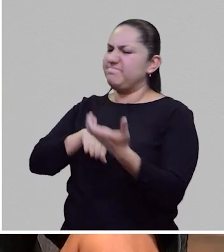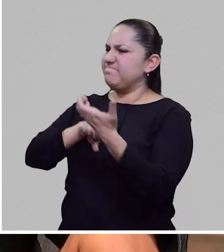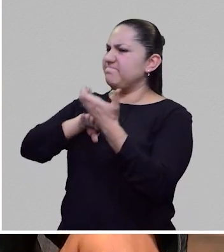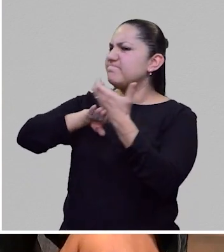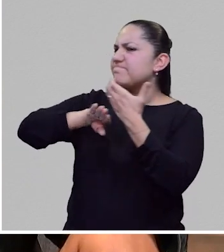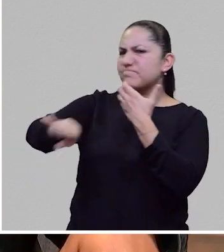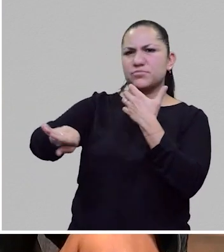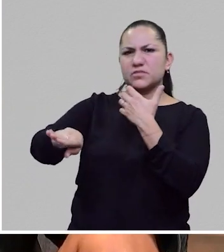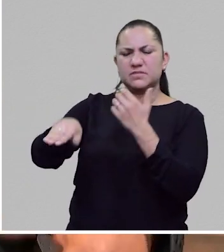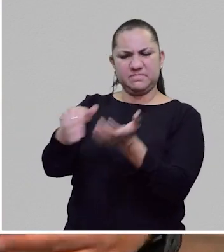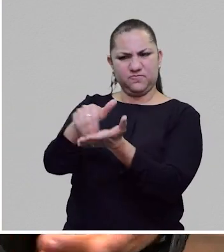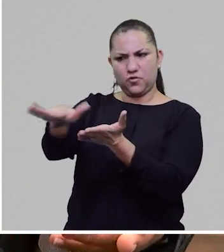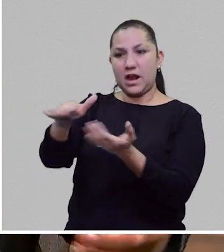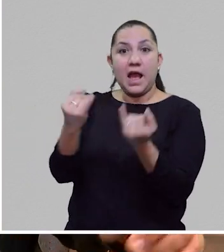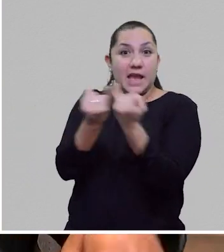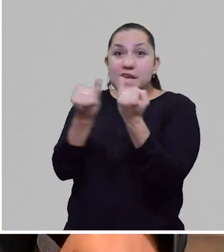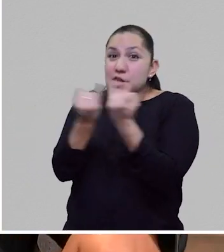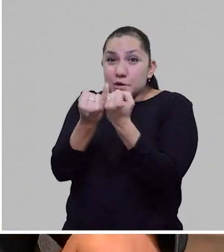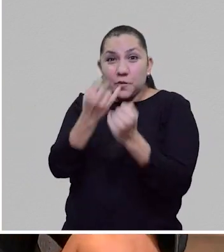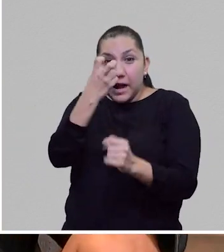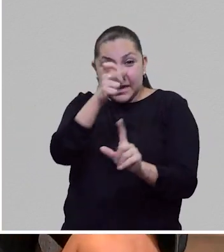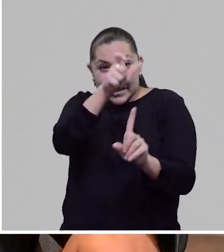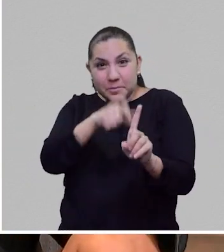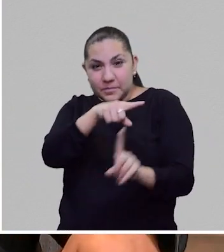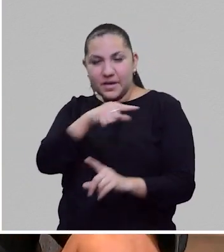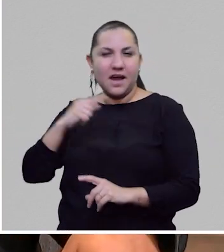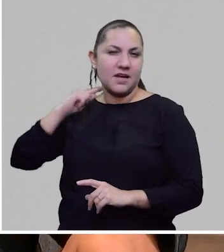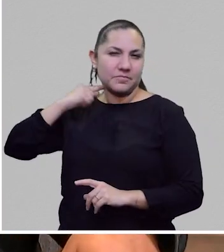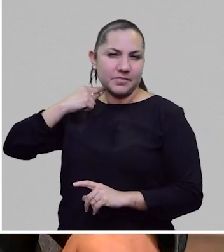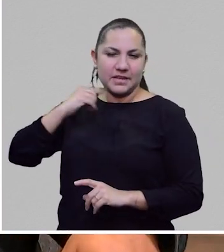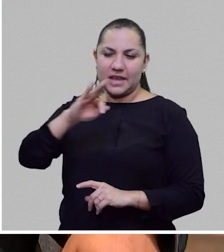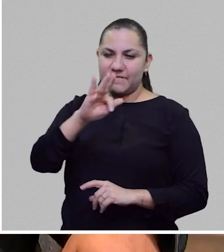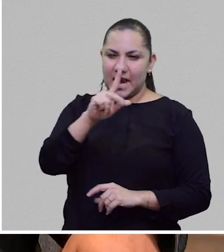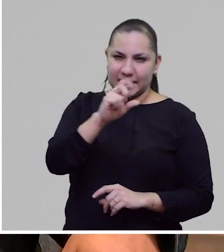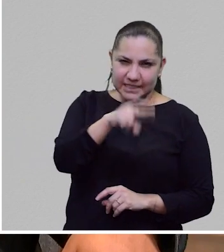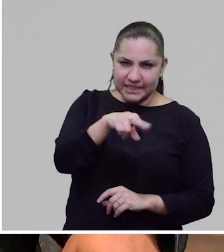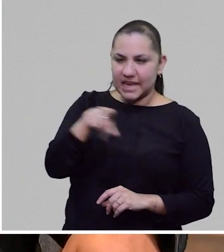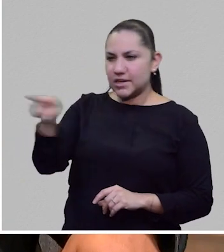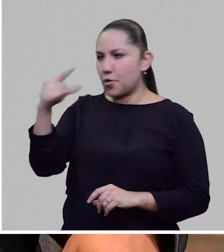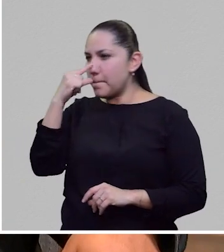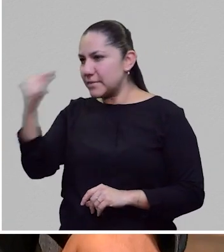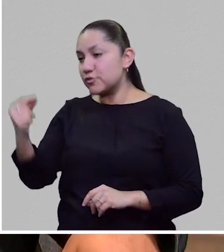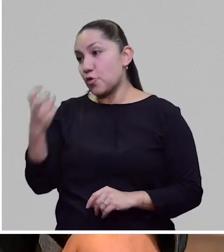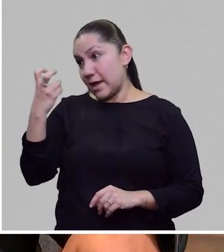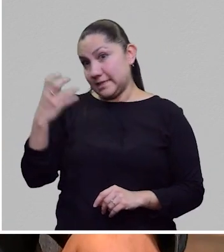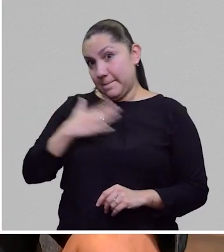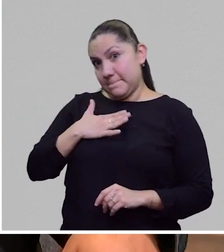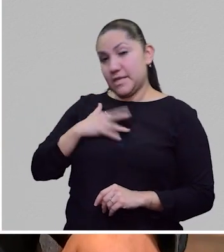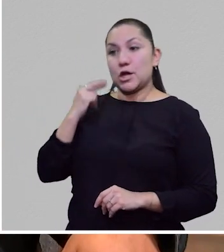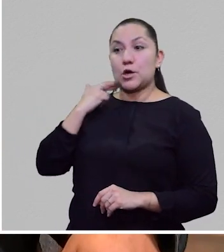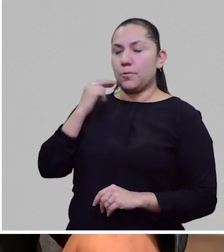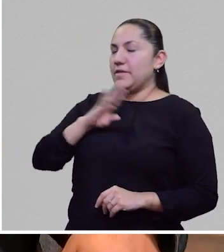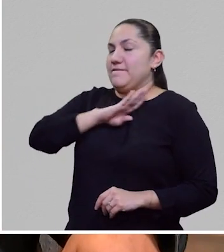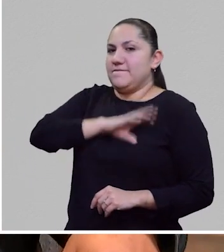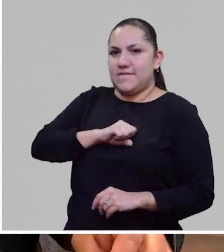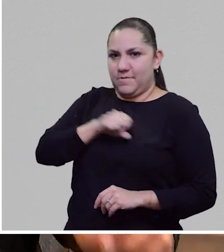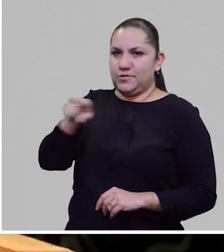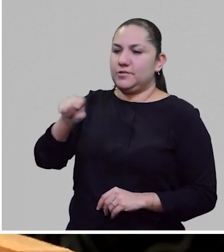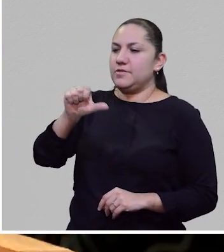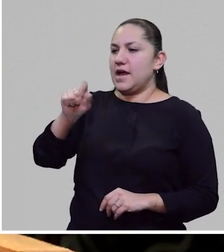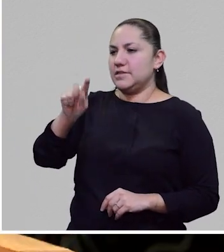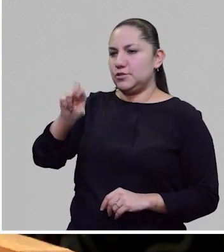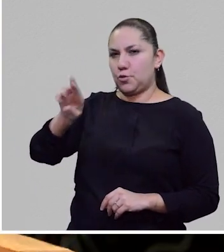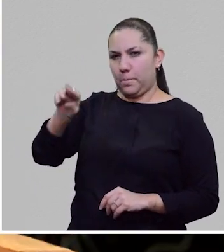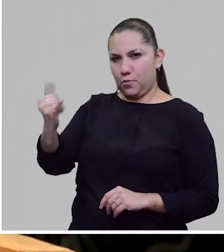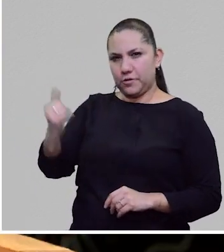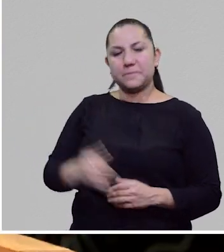exactamente el mito de Frankenstein y también de Pinocho. Entonces, mi robot favorito, Astro Boy. Y hablando de esos robots,